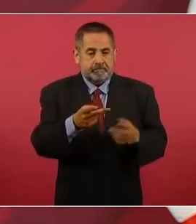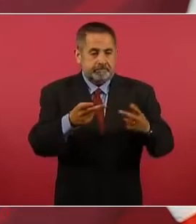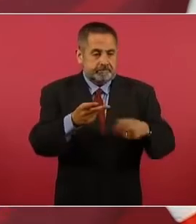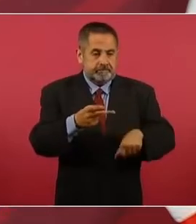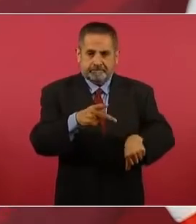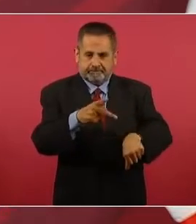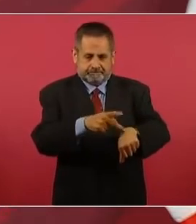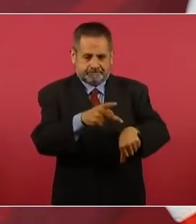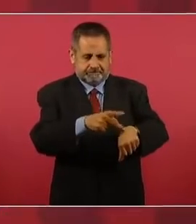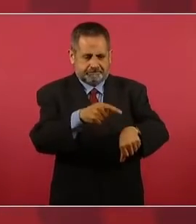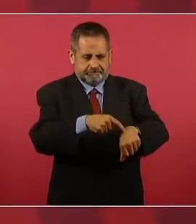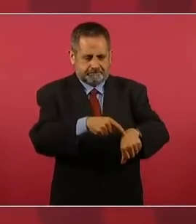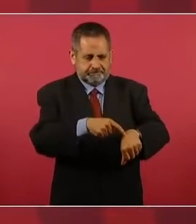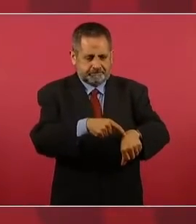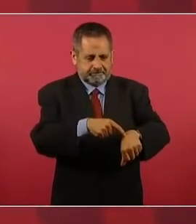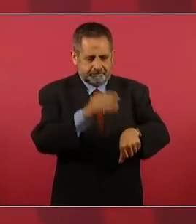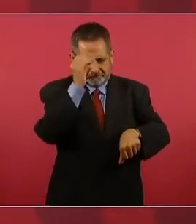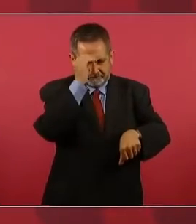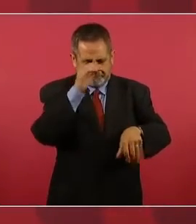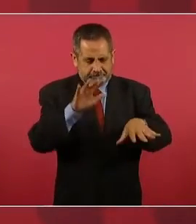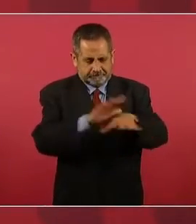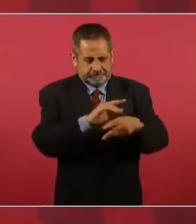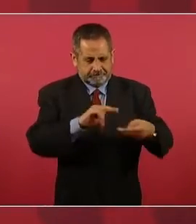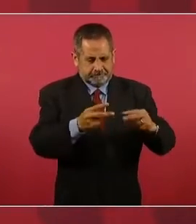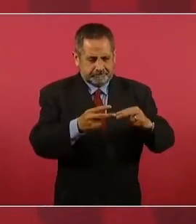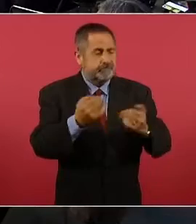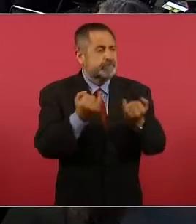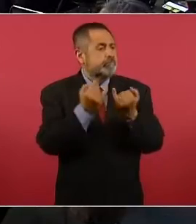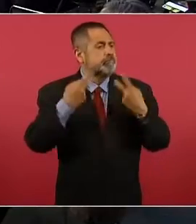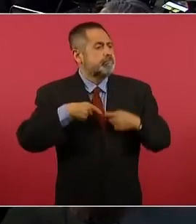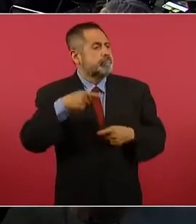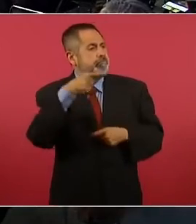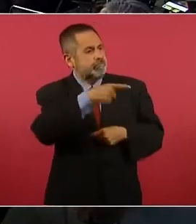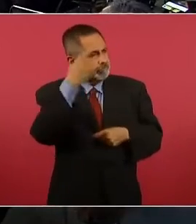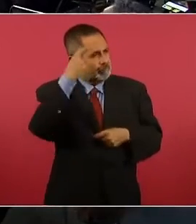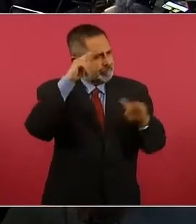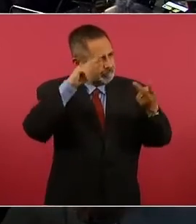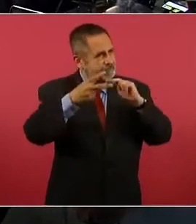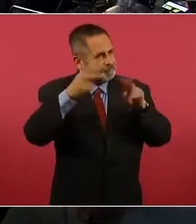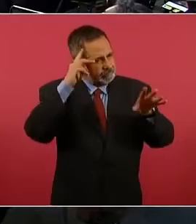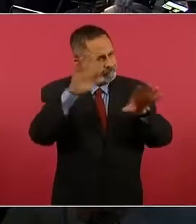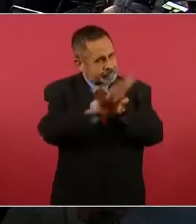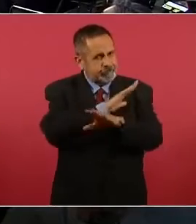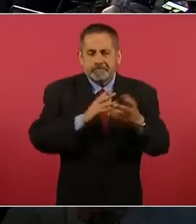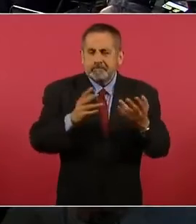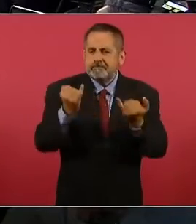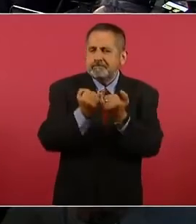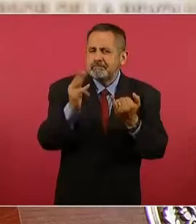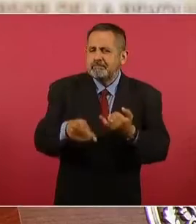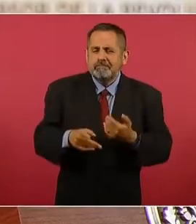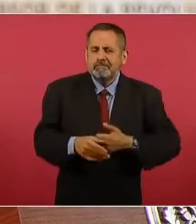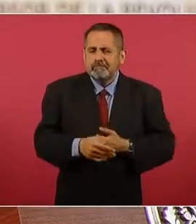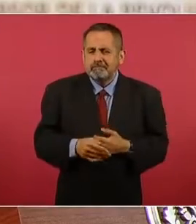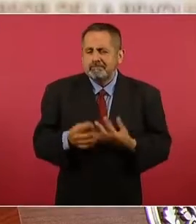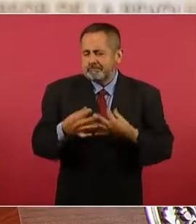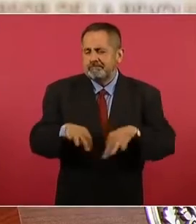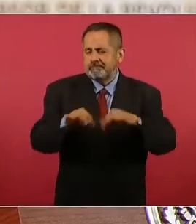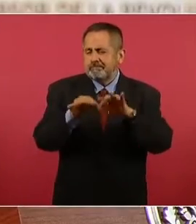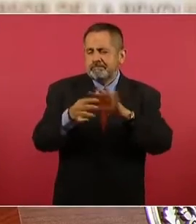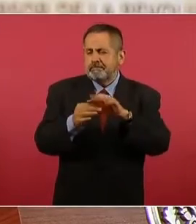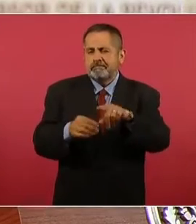porque sí es algo muy importante,